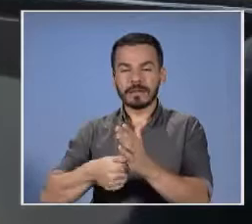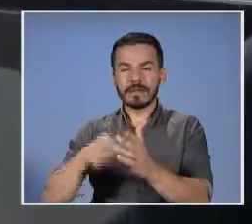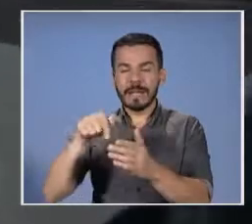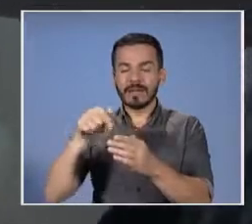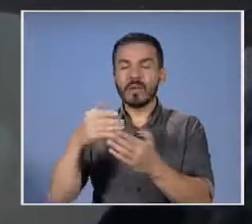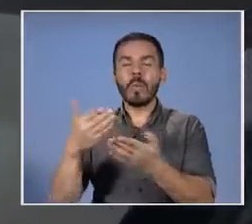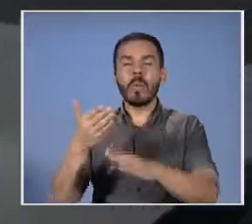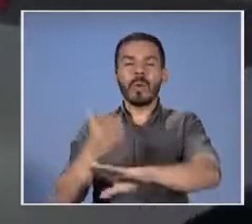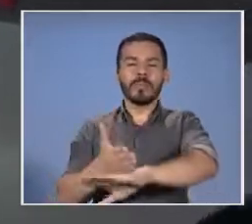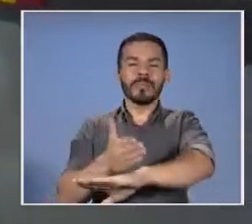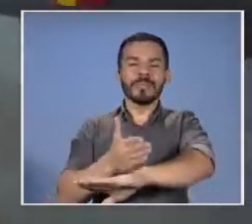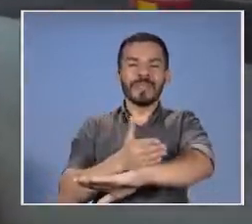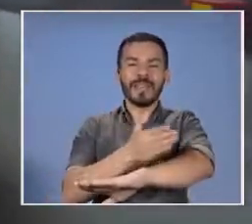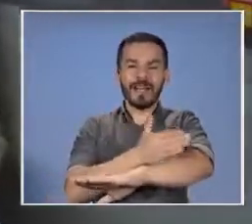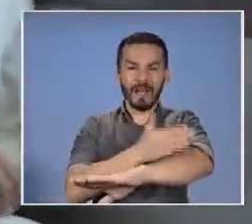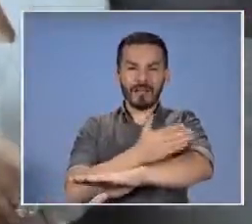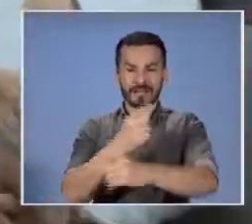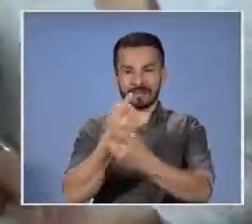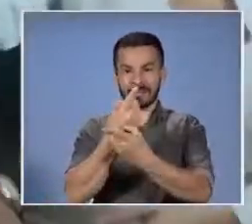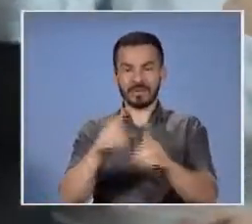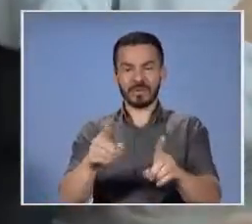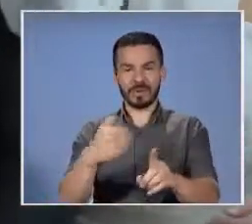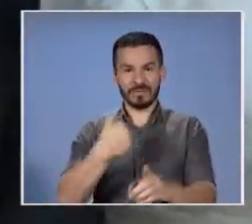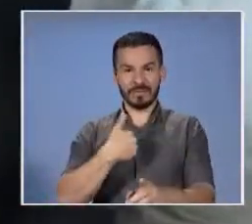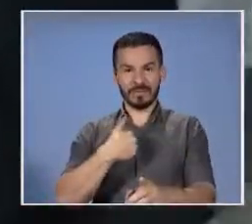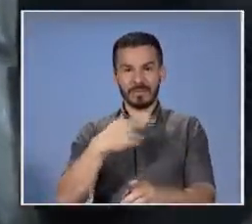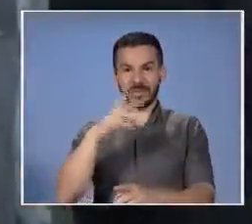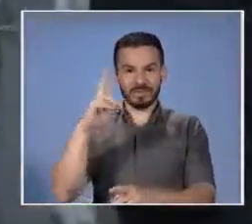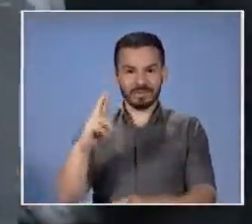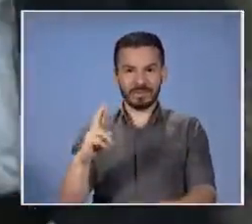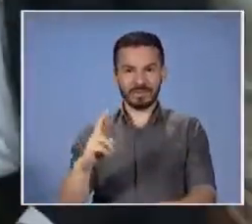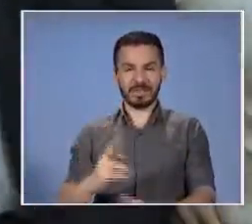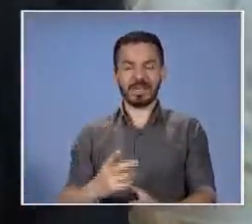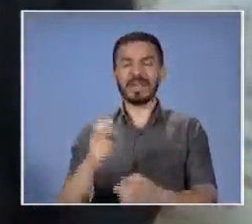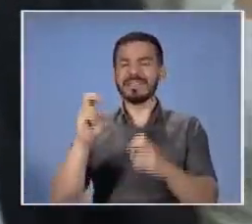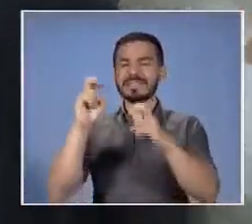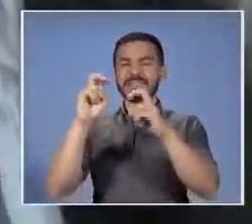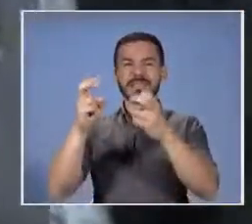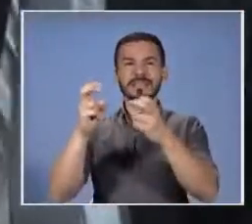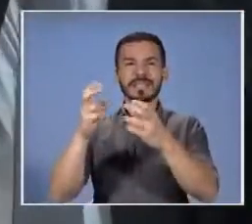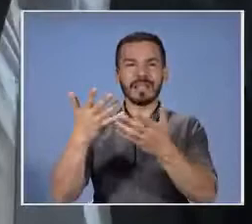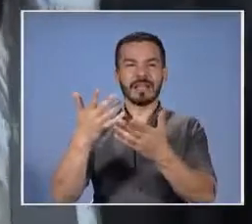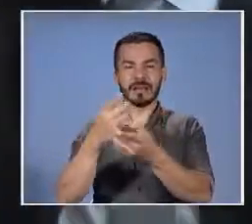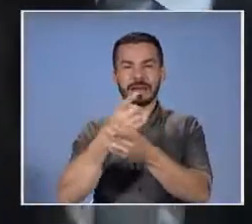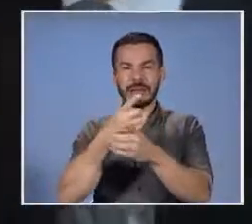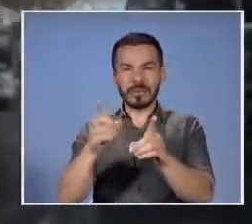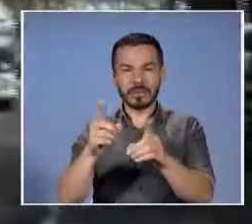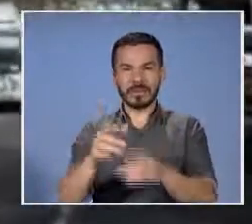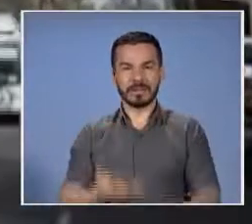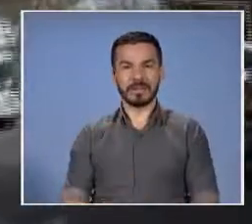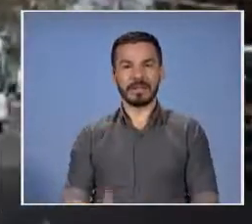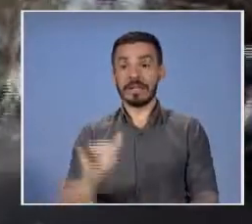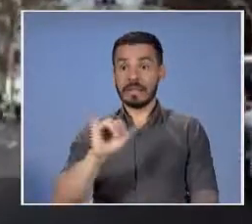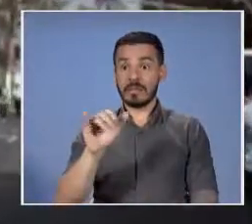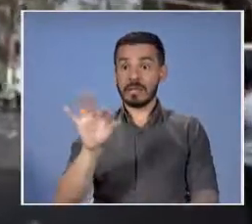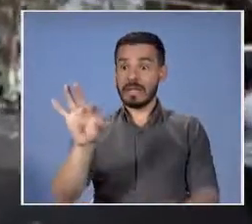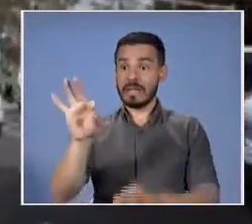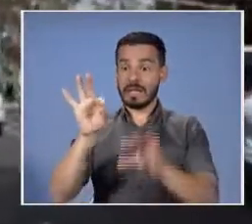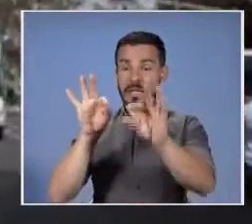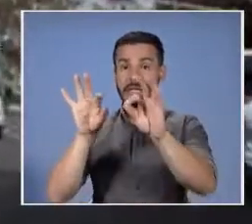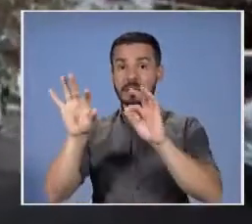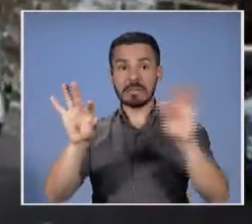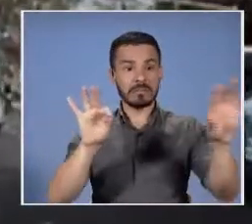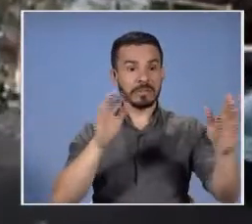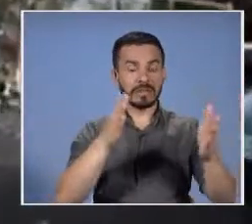de ese avance democrático en materia de, digamos, democrática. También los invitados. Hay